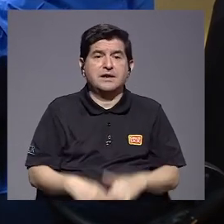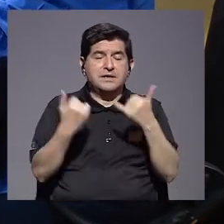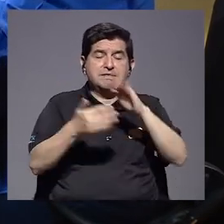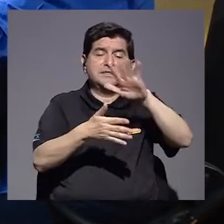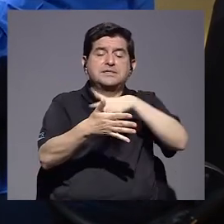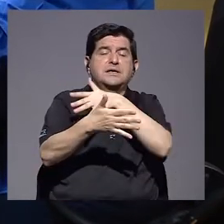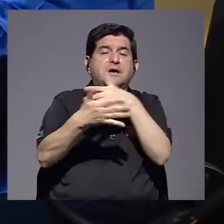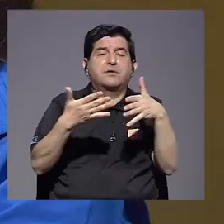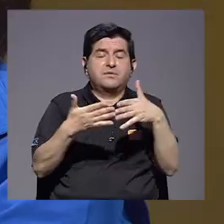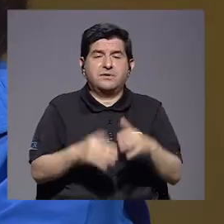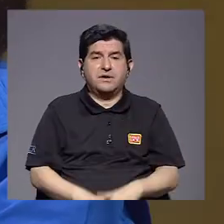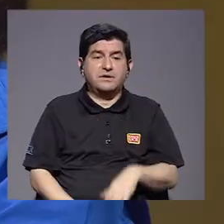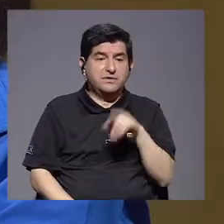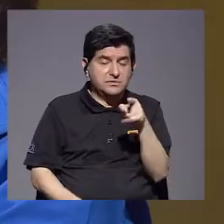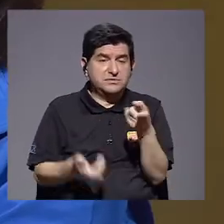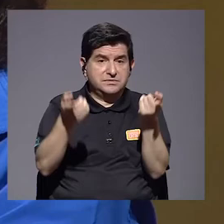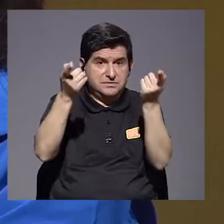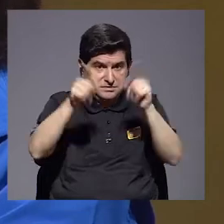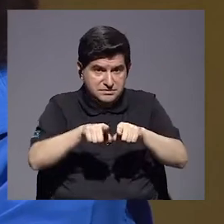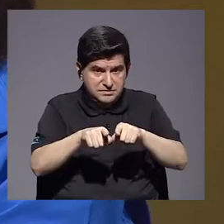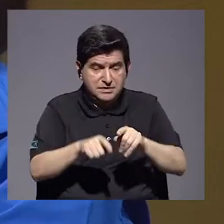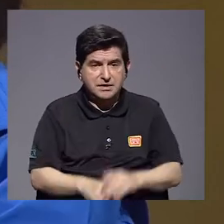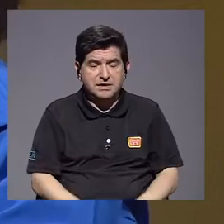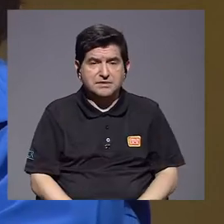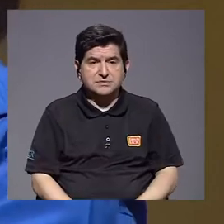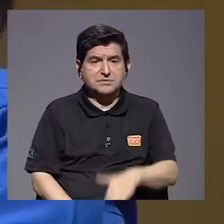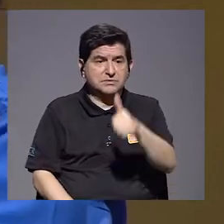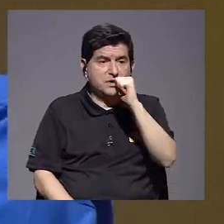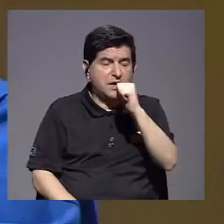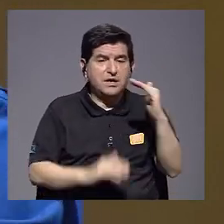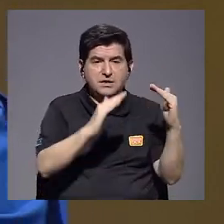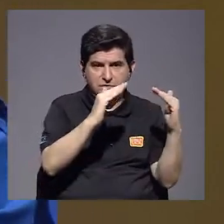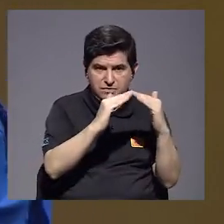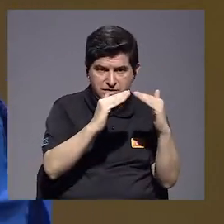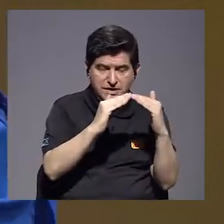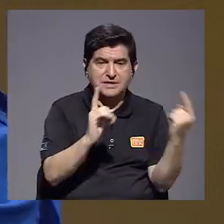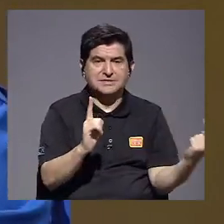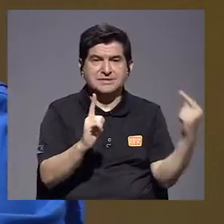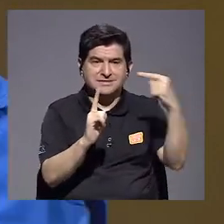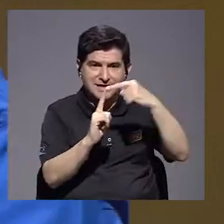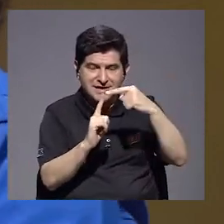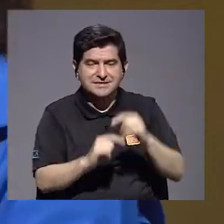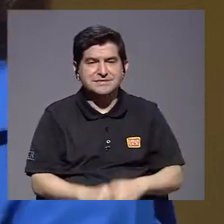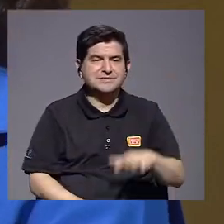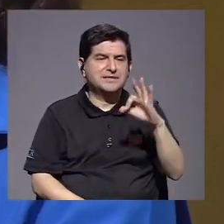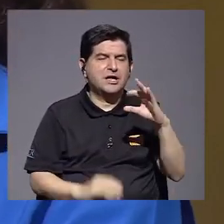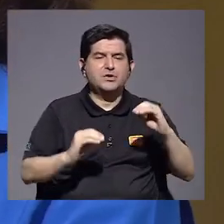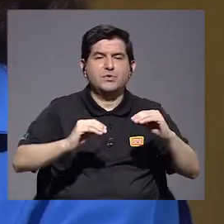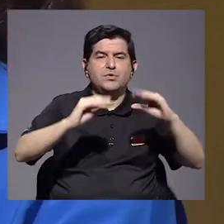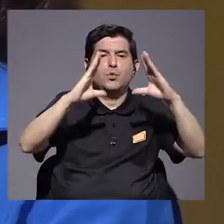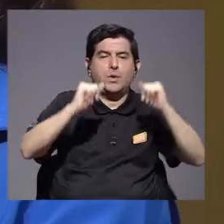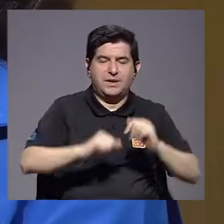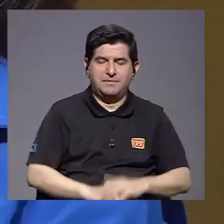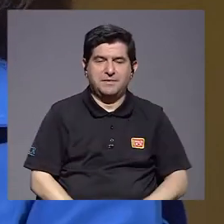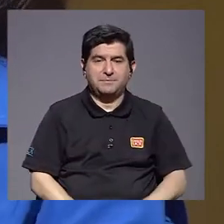dado horarios y los horarios son dejar el agua en las casas hasta, por ejemplo, nueve de la mañana. O que la